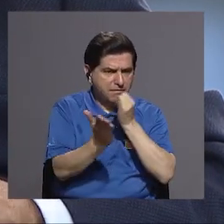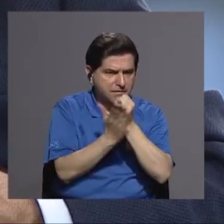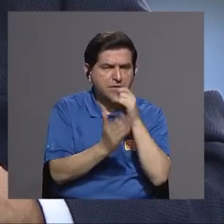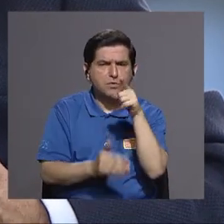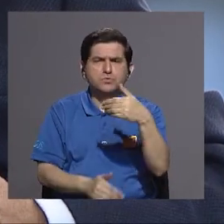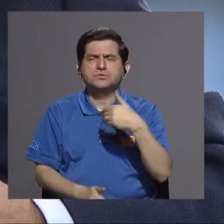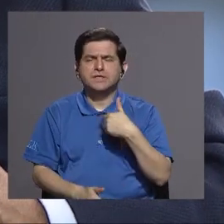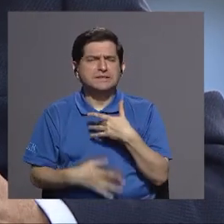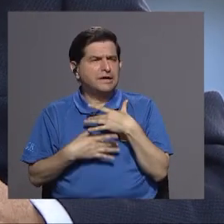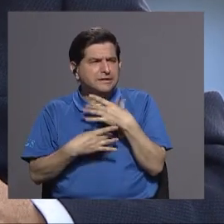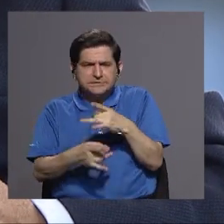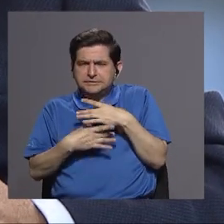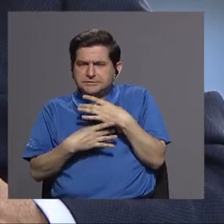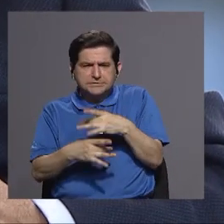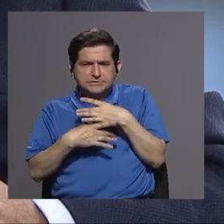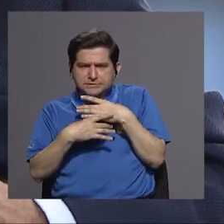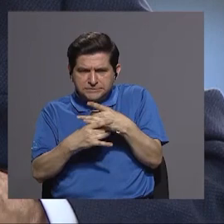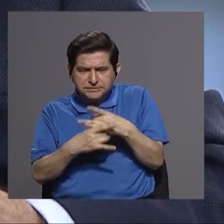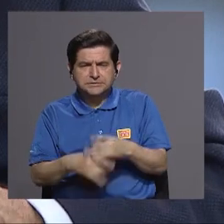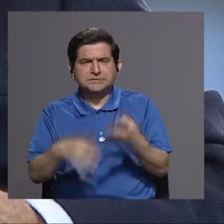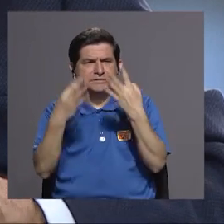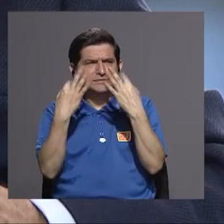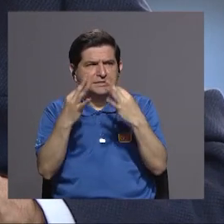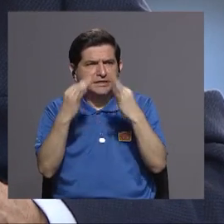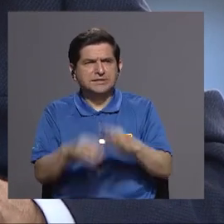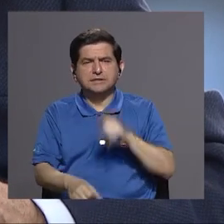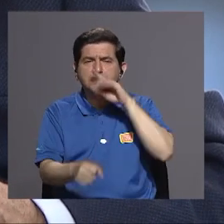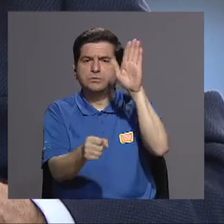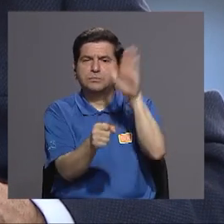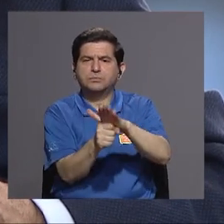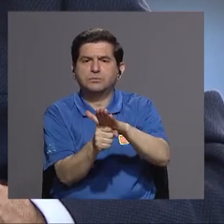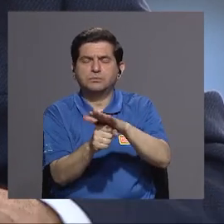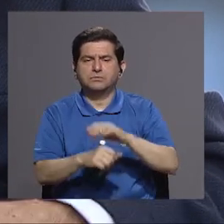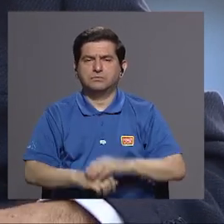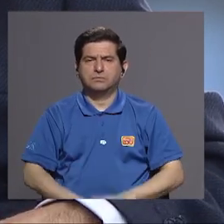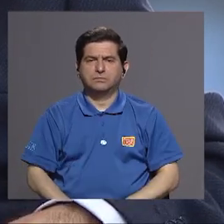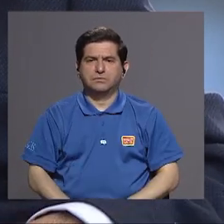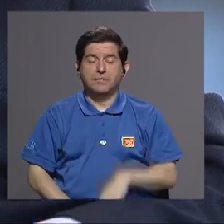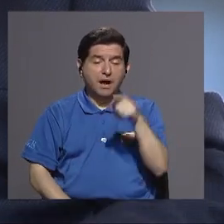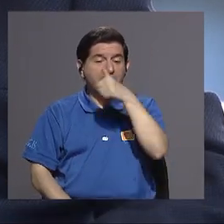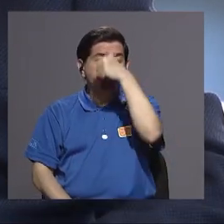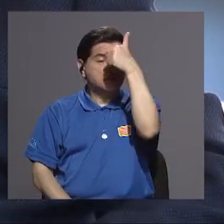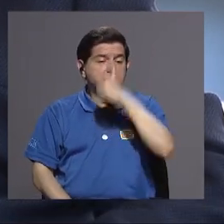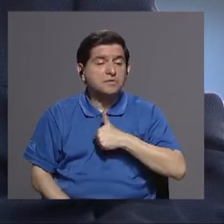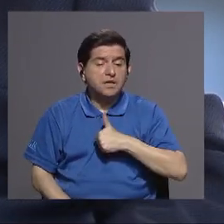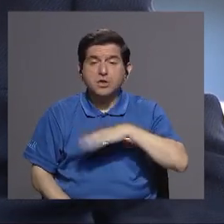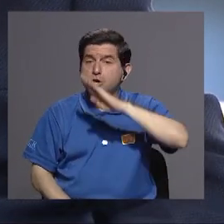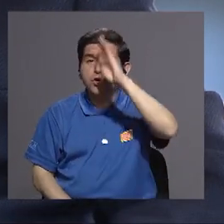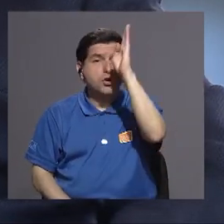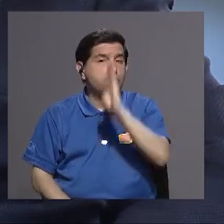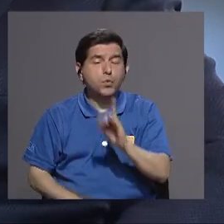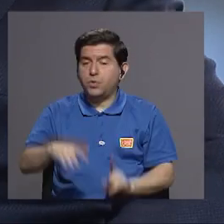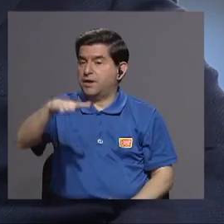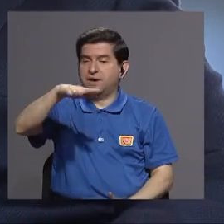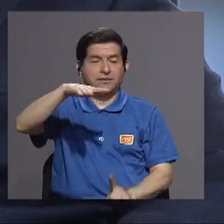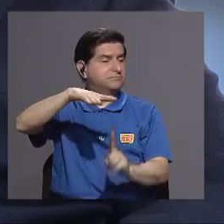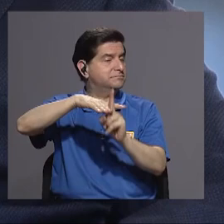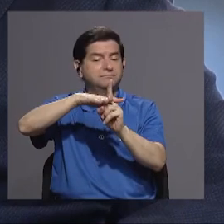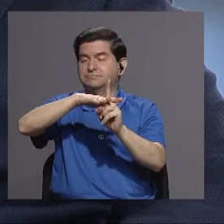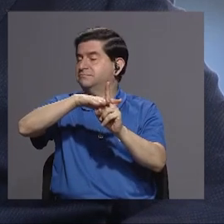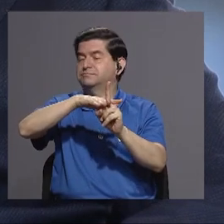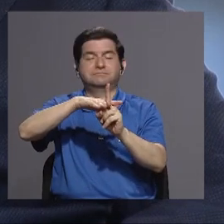que usted tiene mucho interés de finalizar la hora y estos sacrificios nunca se visualiza